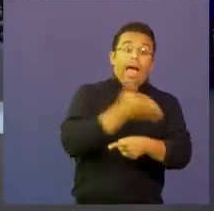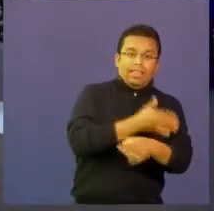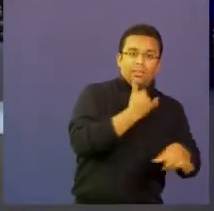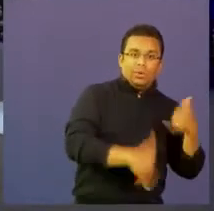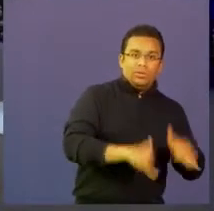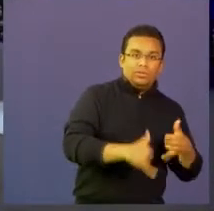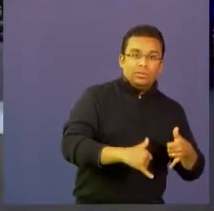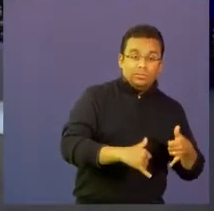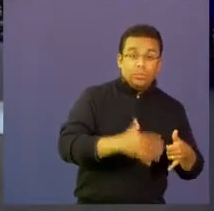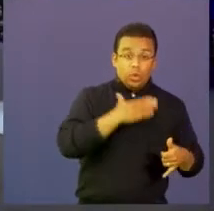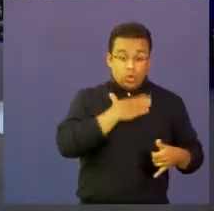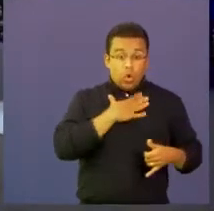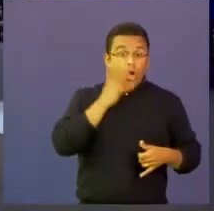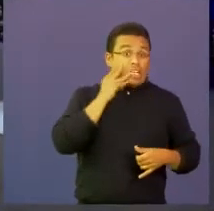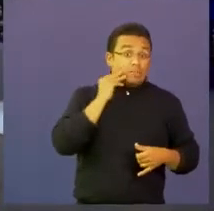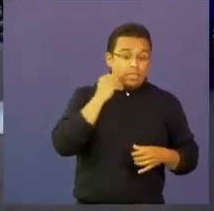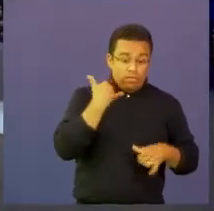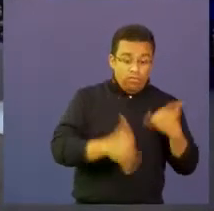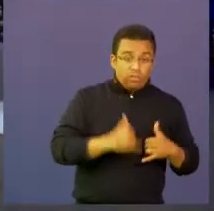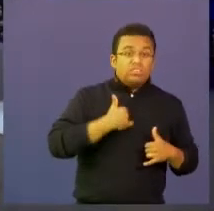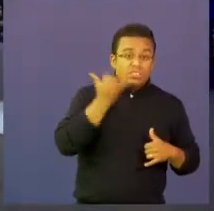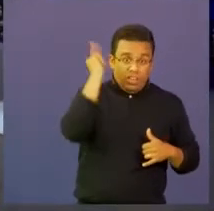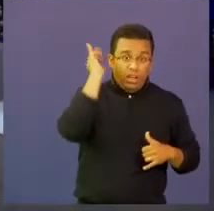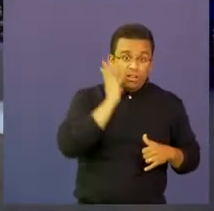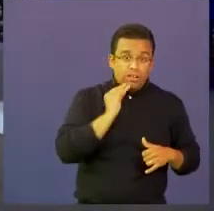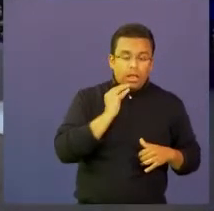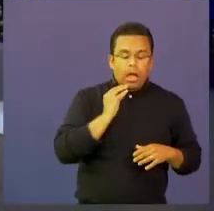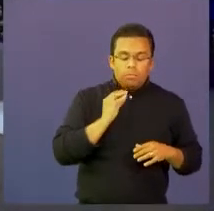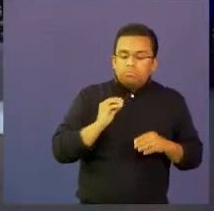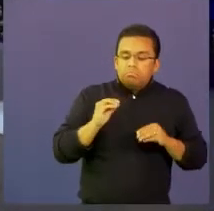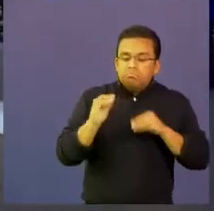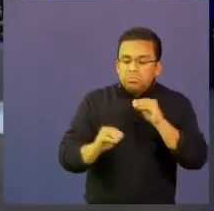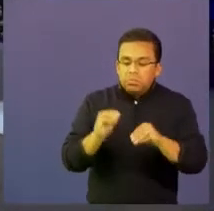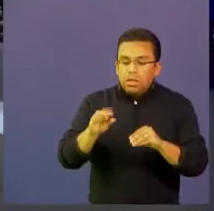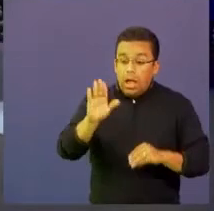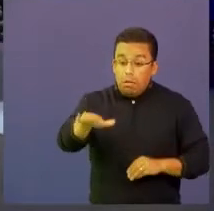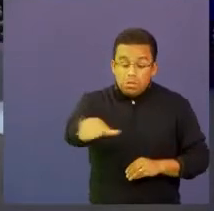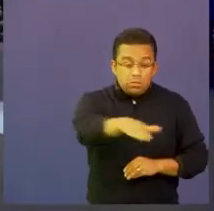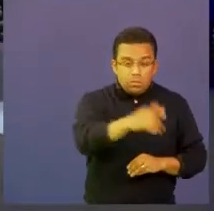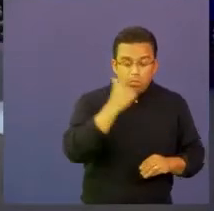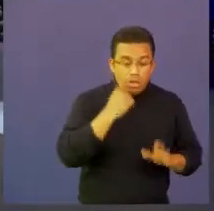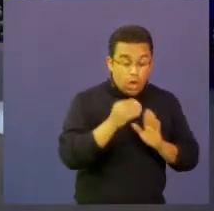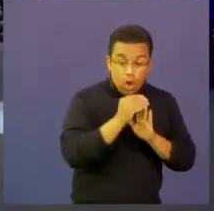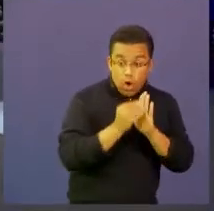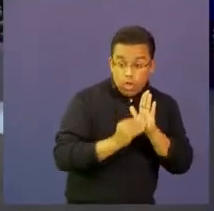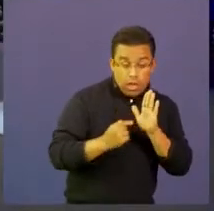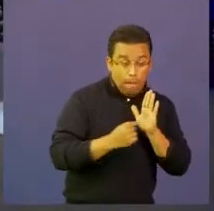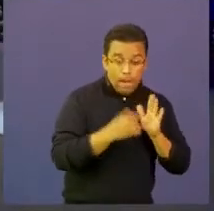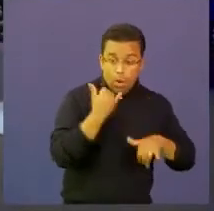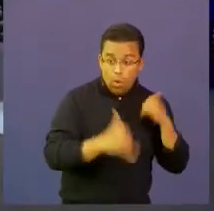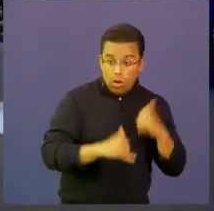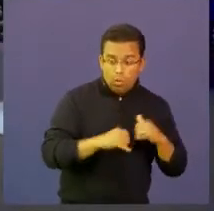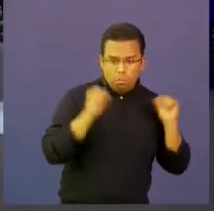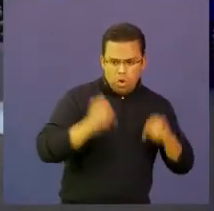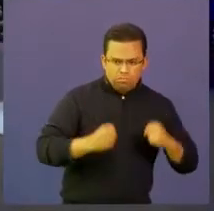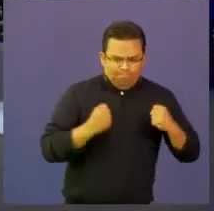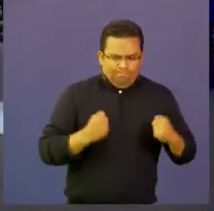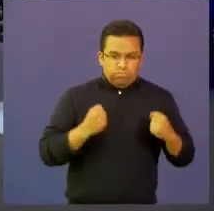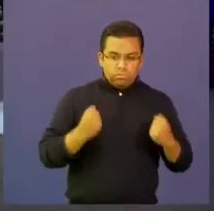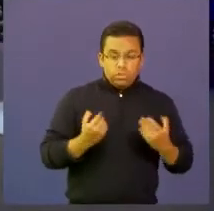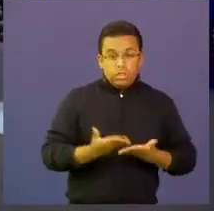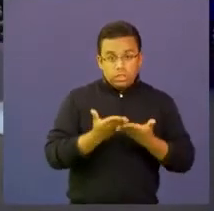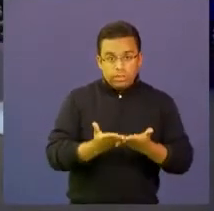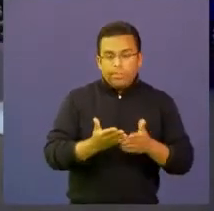él a través de su experiencia puede definir y determinar qué aspectos puntuales de los contenidos que están en el videojuego puede fortalecer